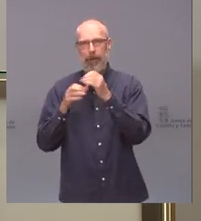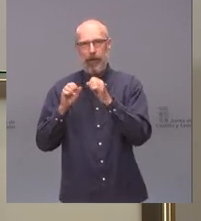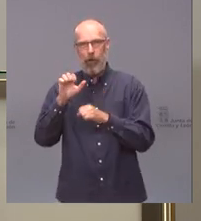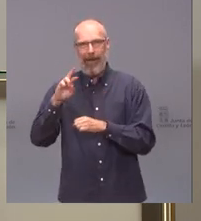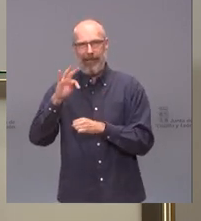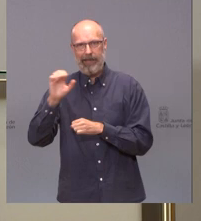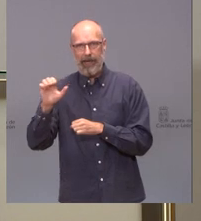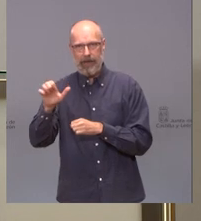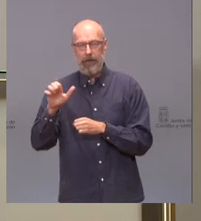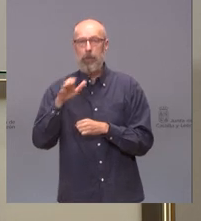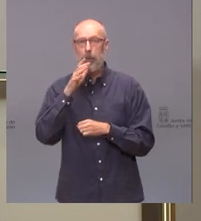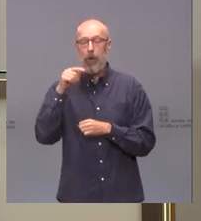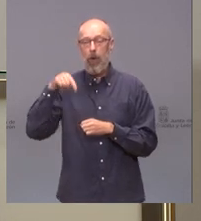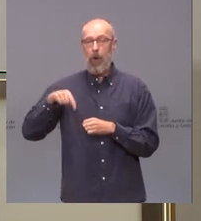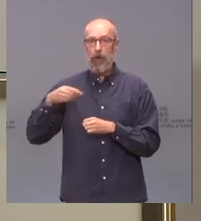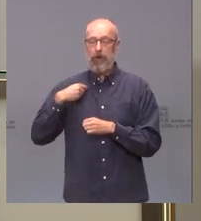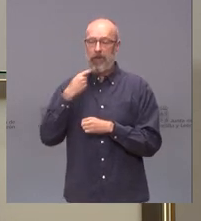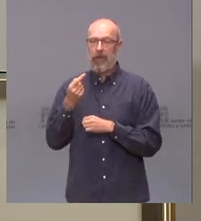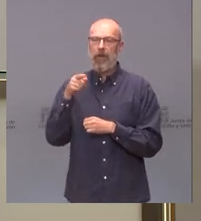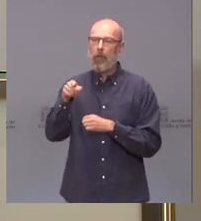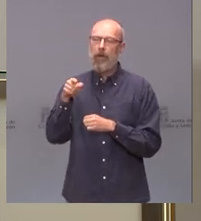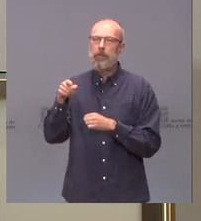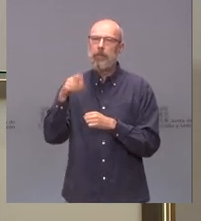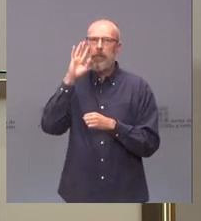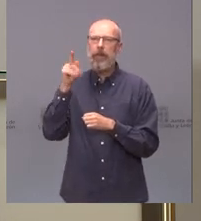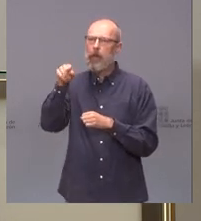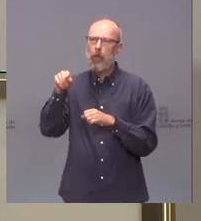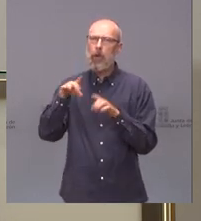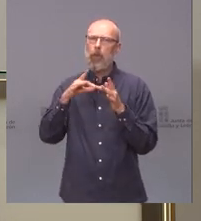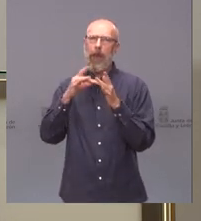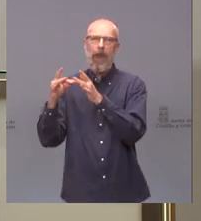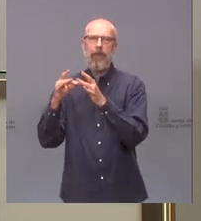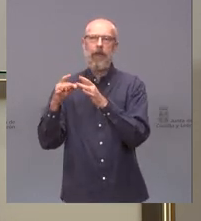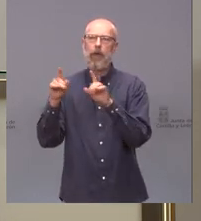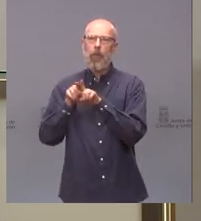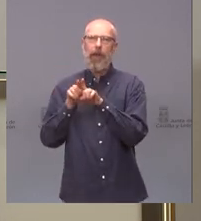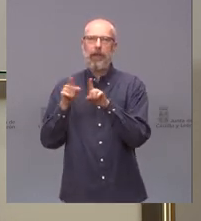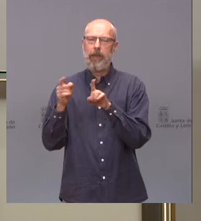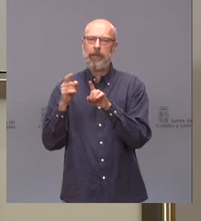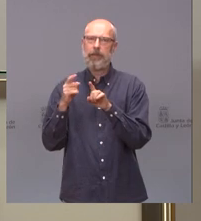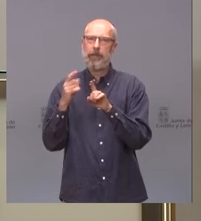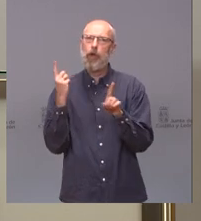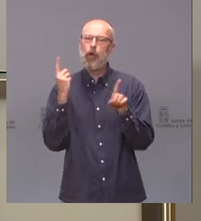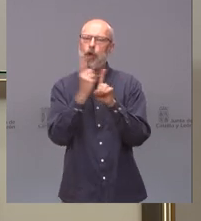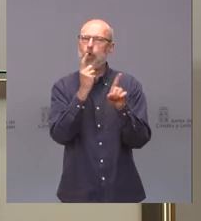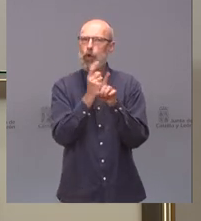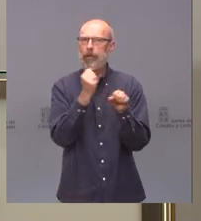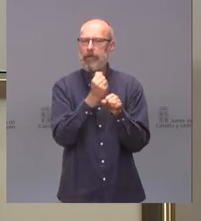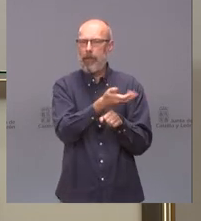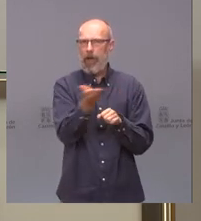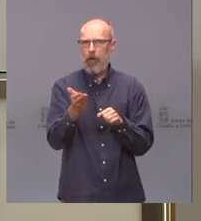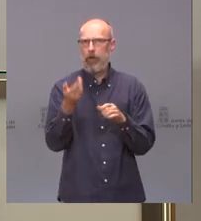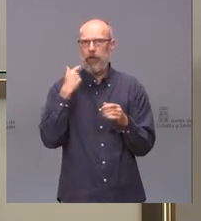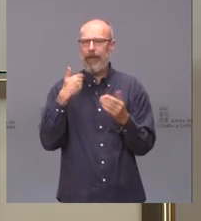que usted encabeza una cruzada antiobrera y que no se puede jactar de esta manera de arrinconar el diálogo social.